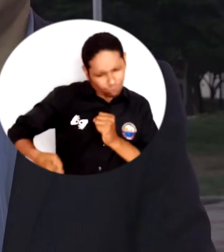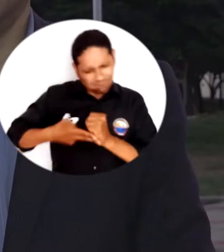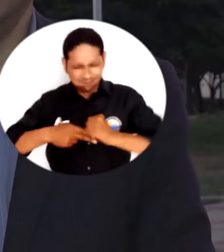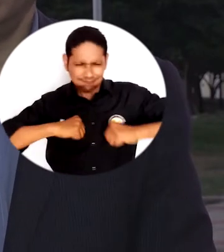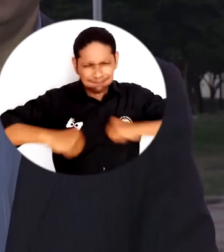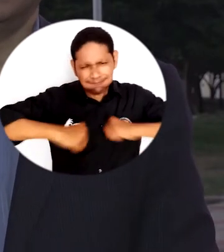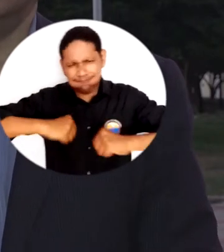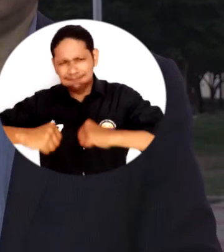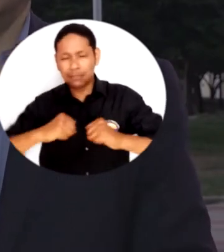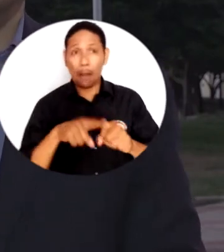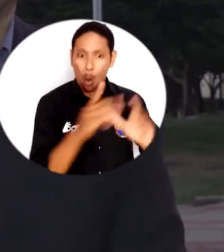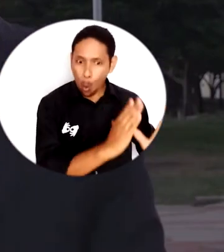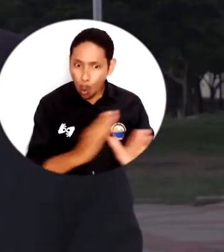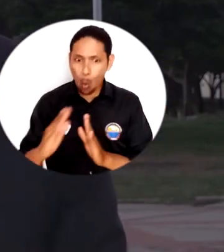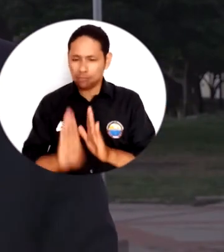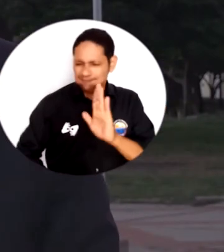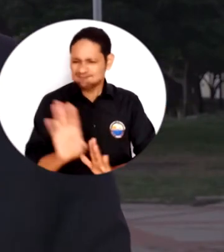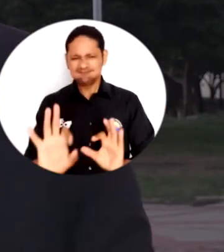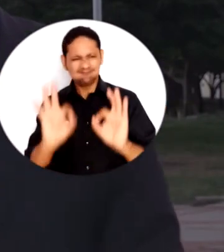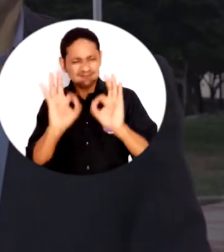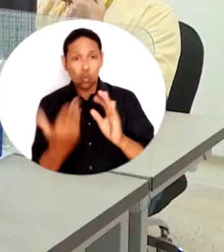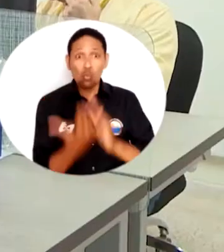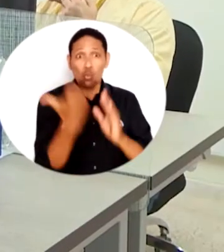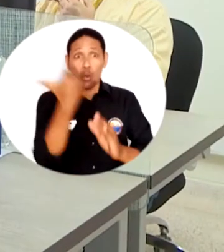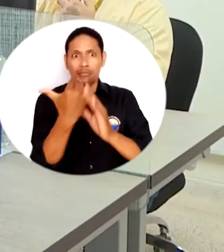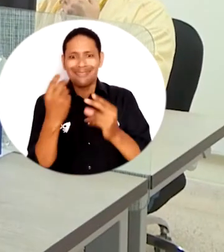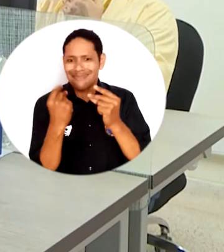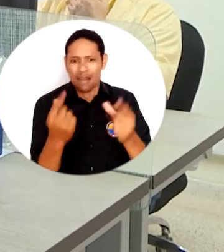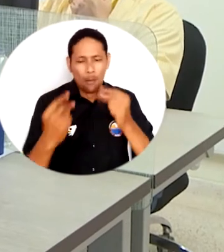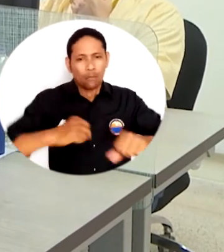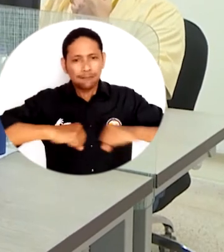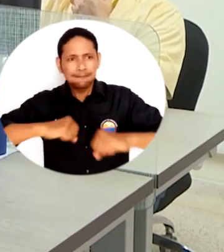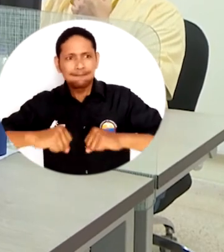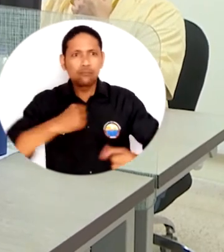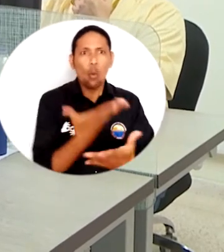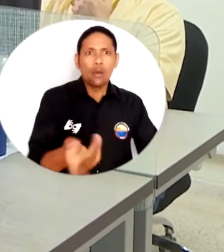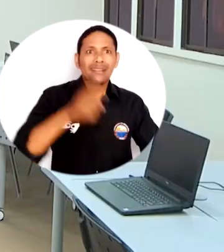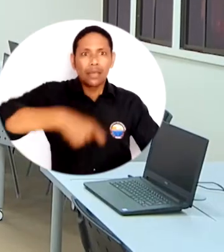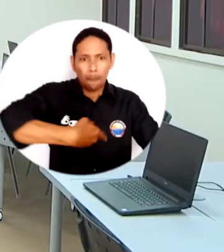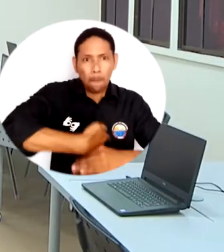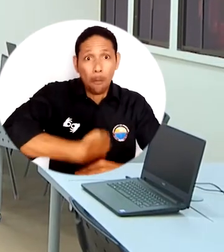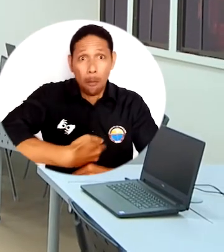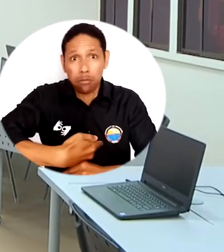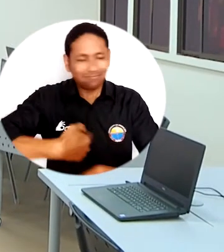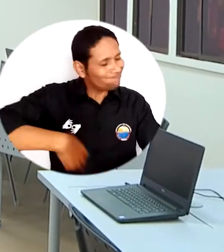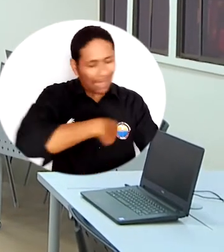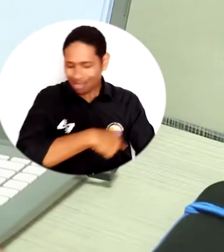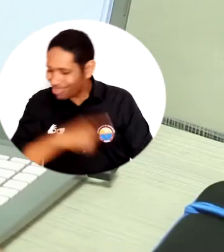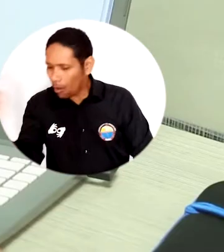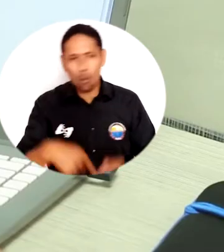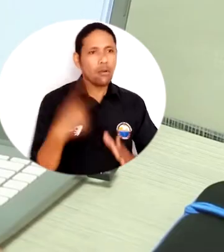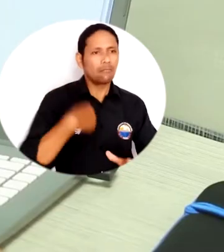administrativamente a ser una organización mucho más moderna, que responde de manera ágil a las demandas que nos ha